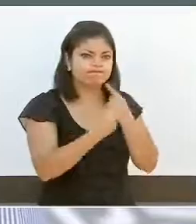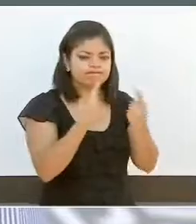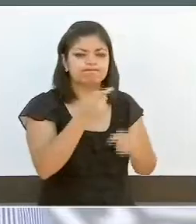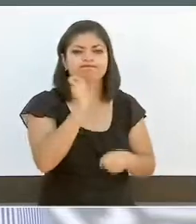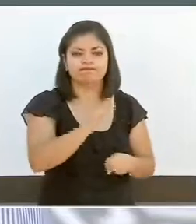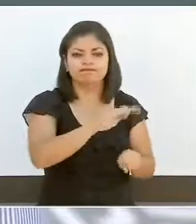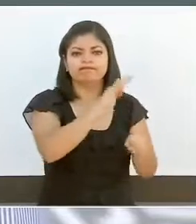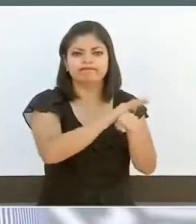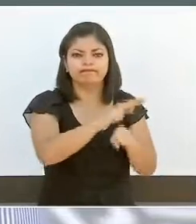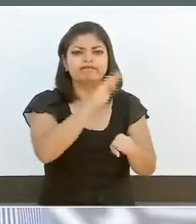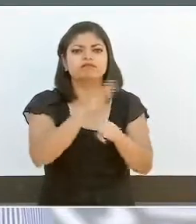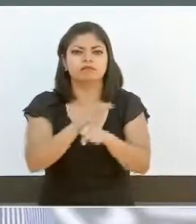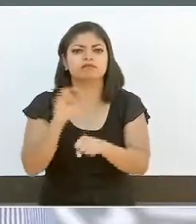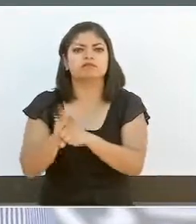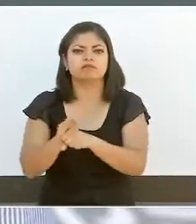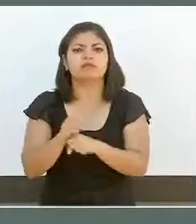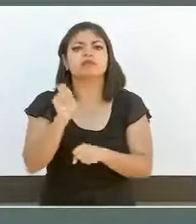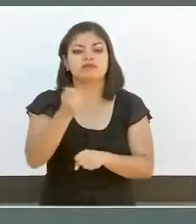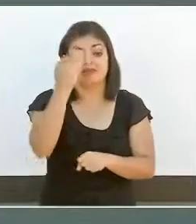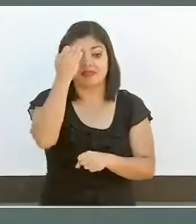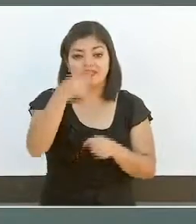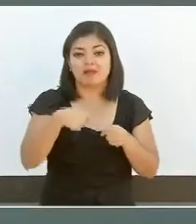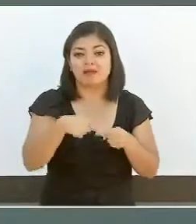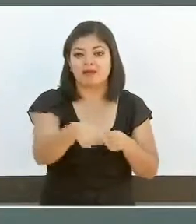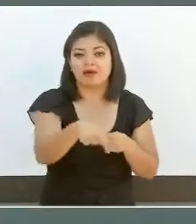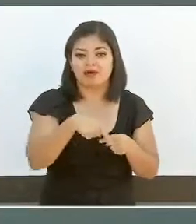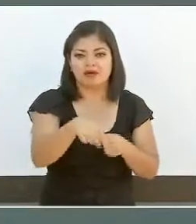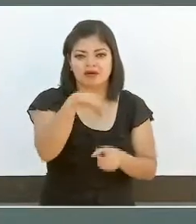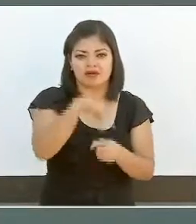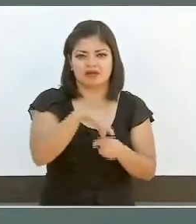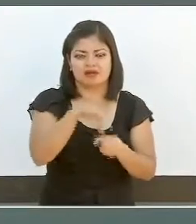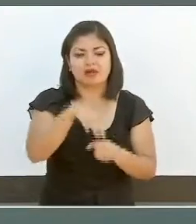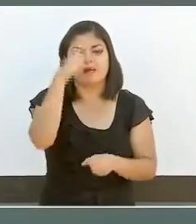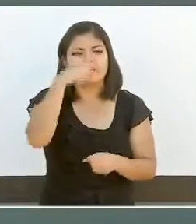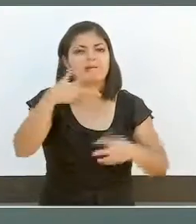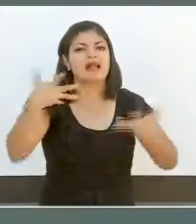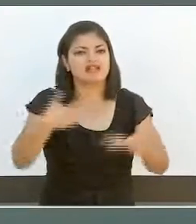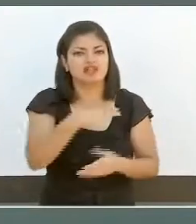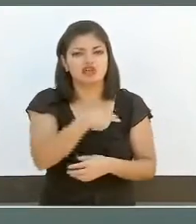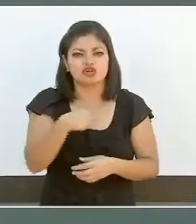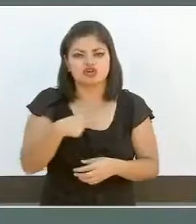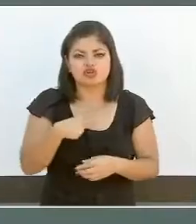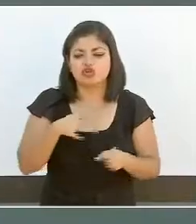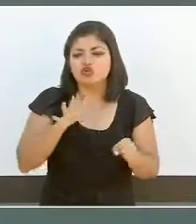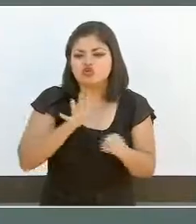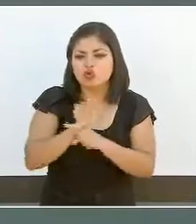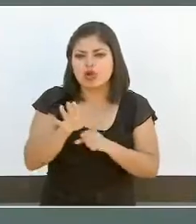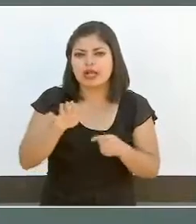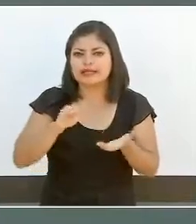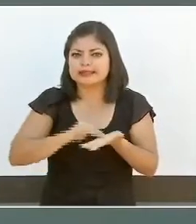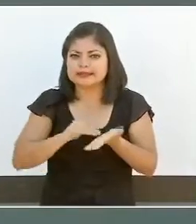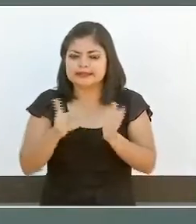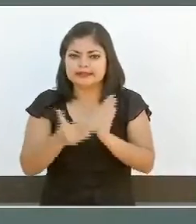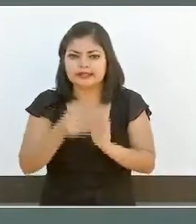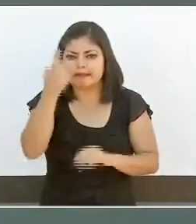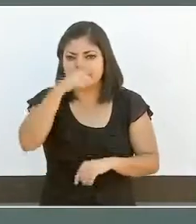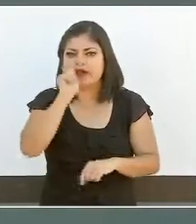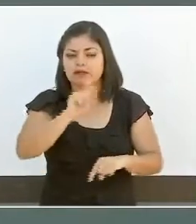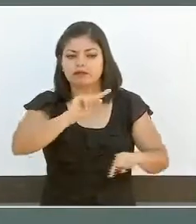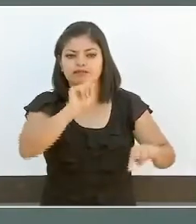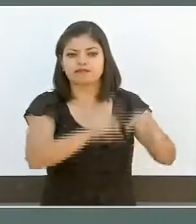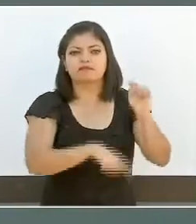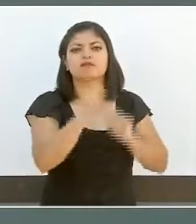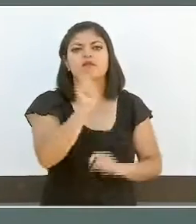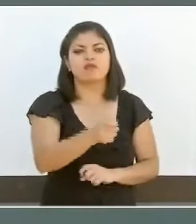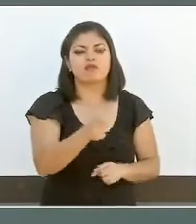contexto electoral. Con el objetivo de realizar las acciones necesarias para prevenir y sancionar la violencia